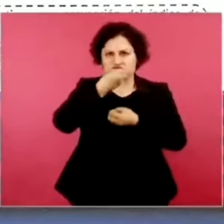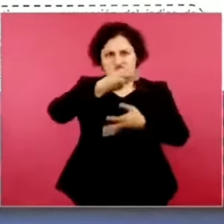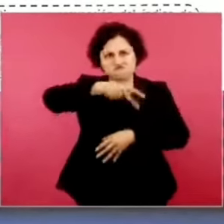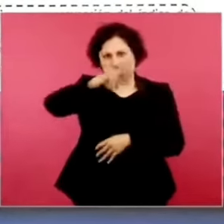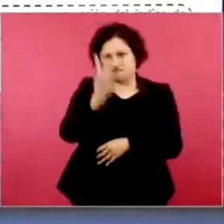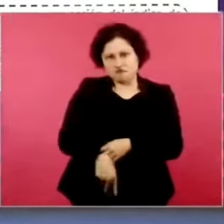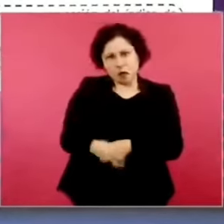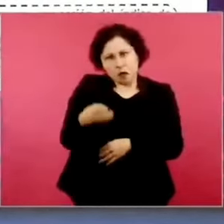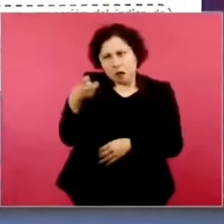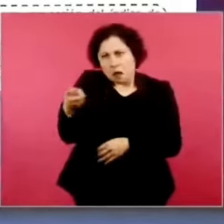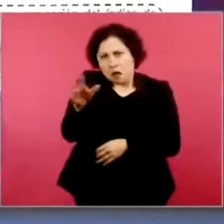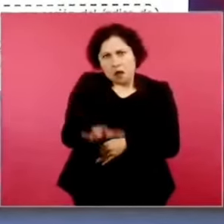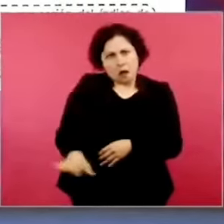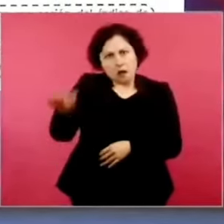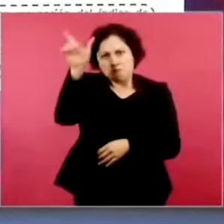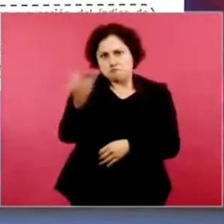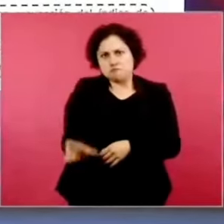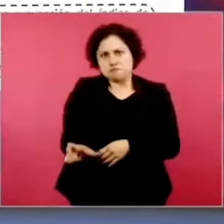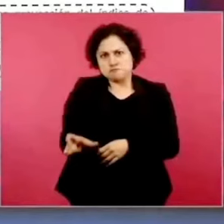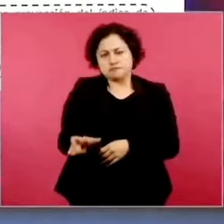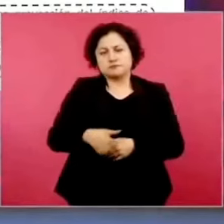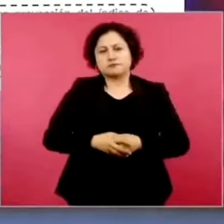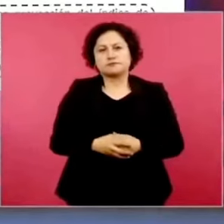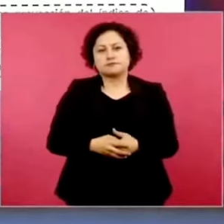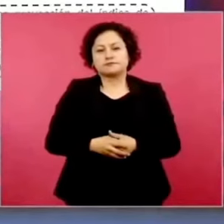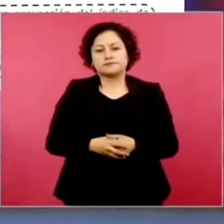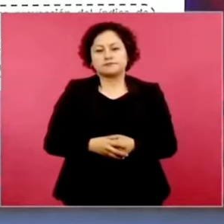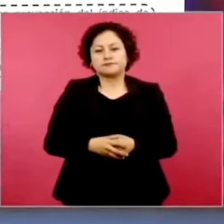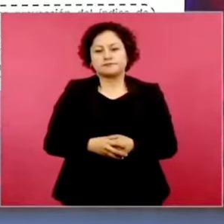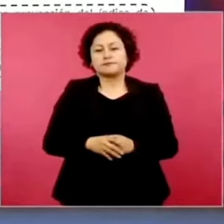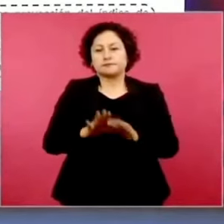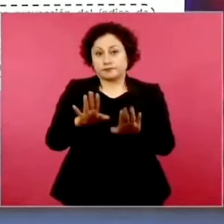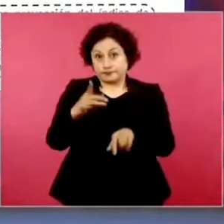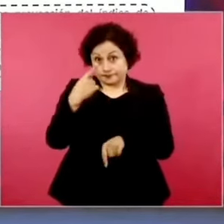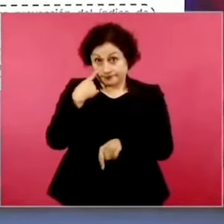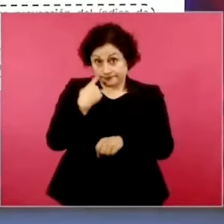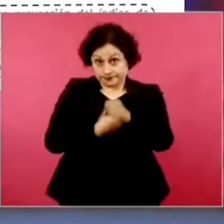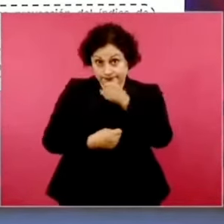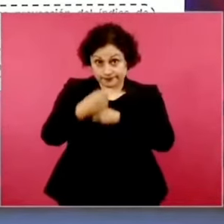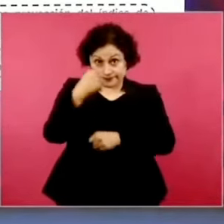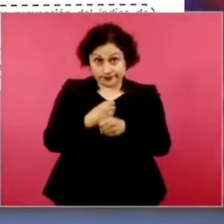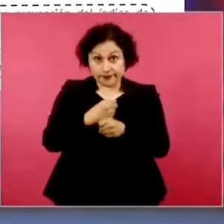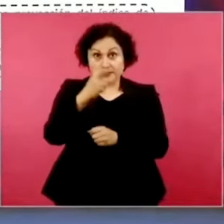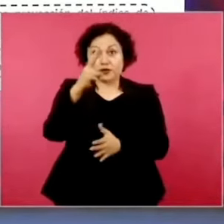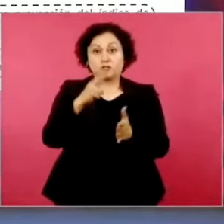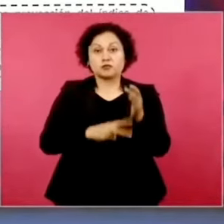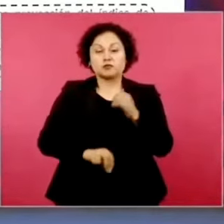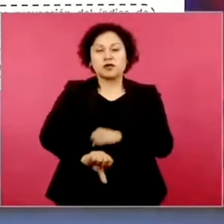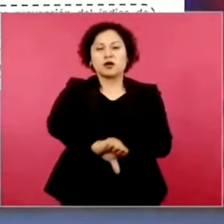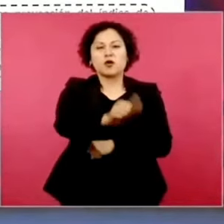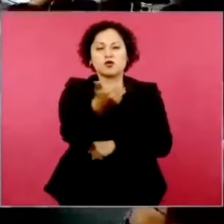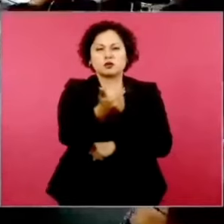exactamente aquí en 2011 y búscame la fecha